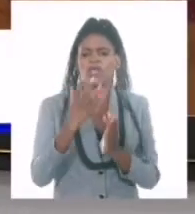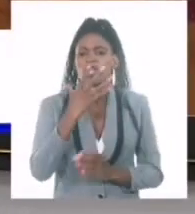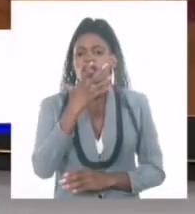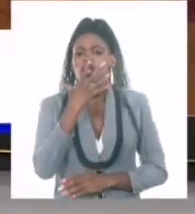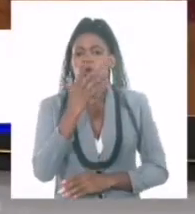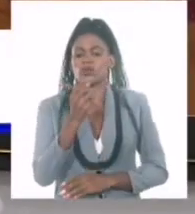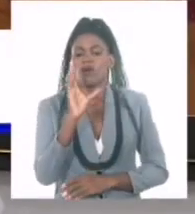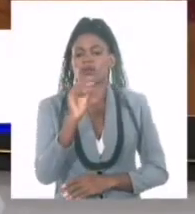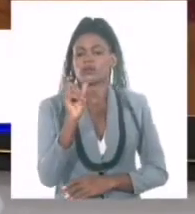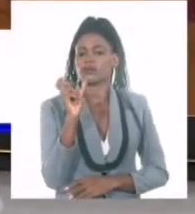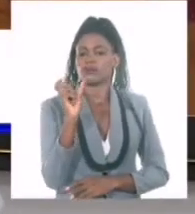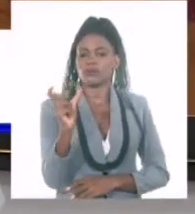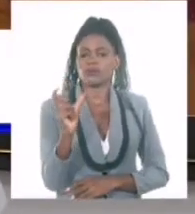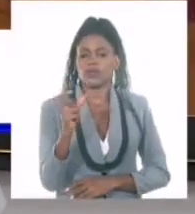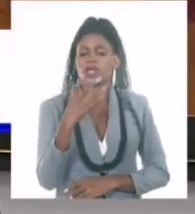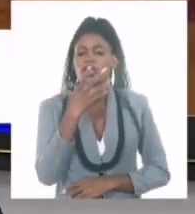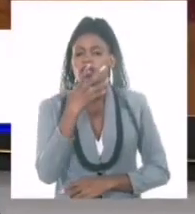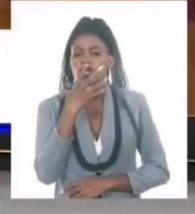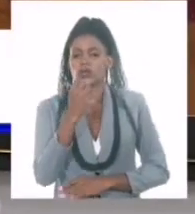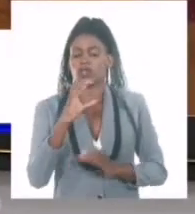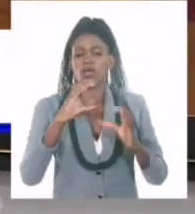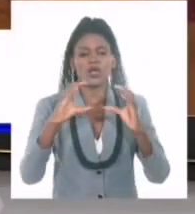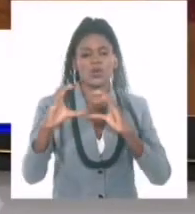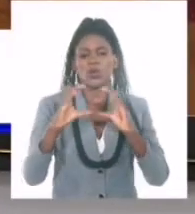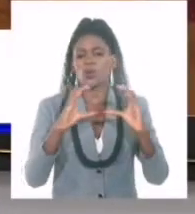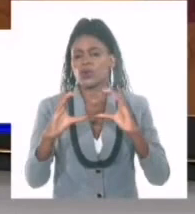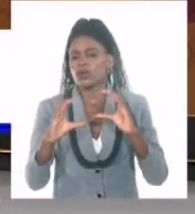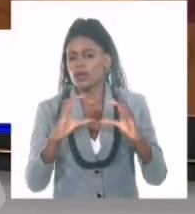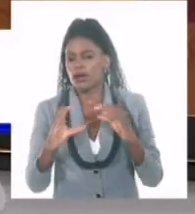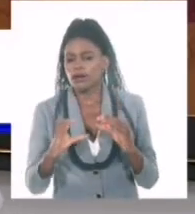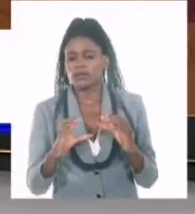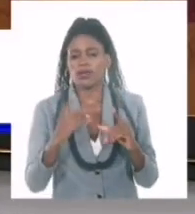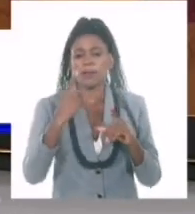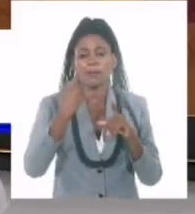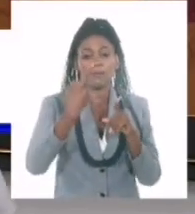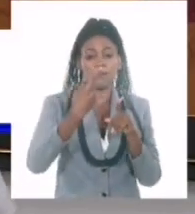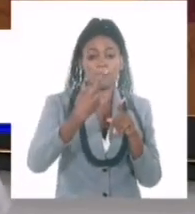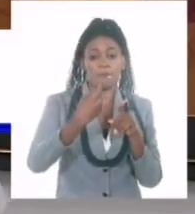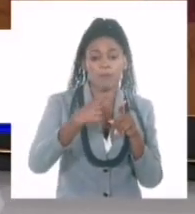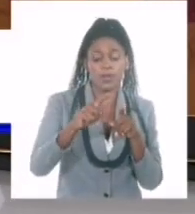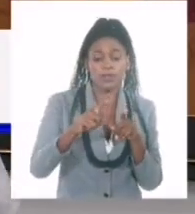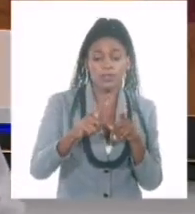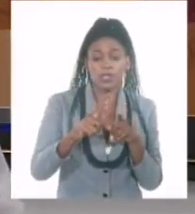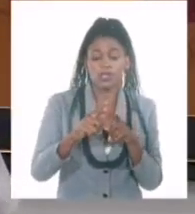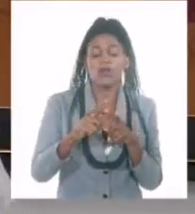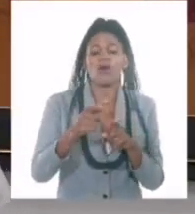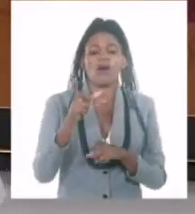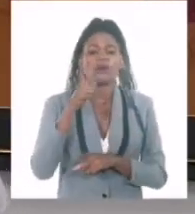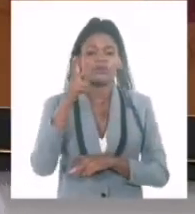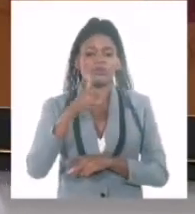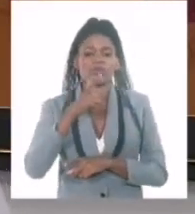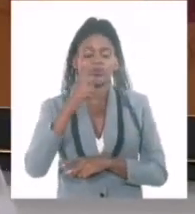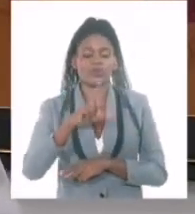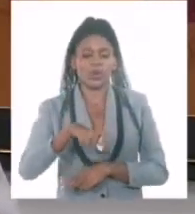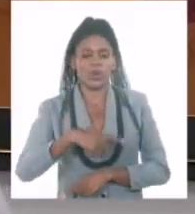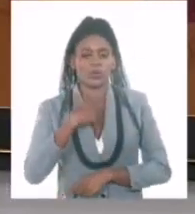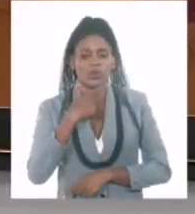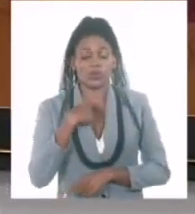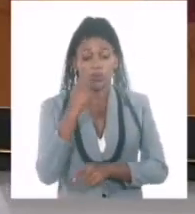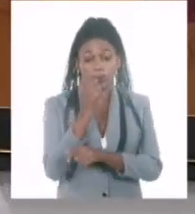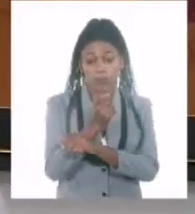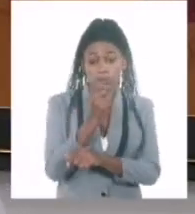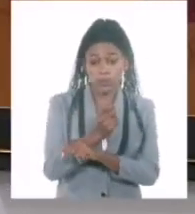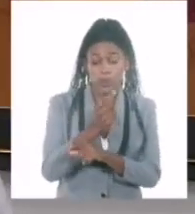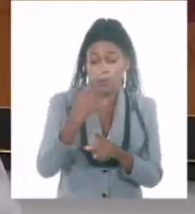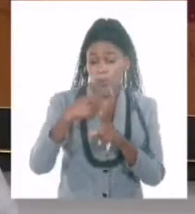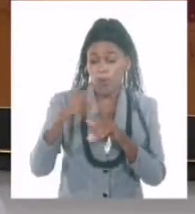palabra, que le gustaba comunicarse, pero haciéndole culto al lenguaje. Cuando doy clases, cuando hago cualquier